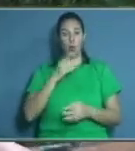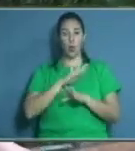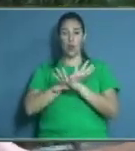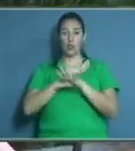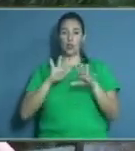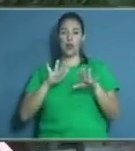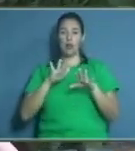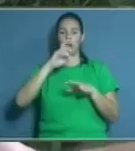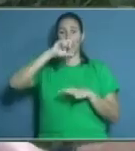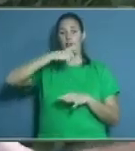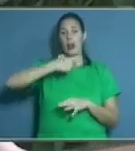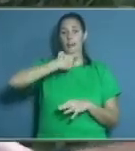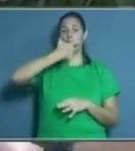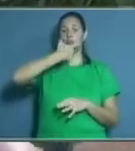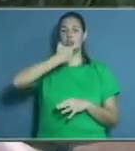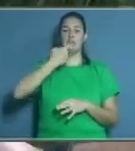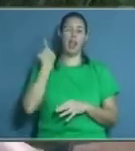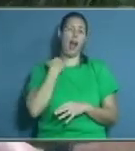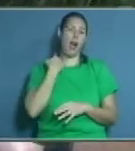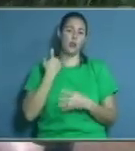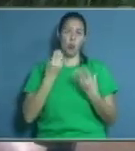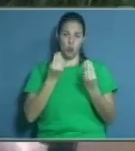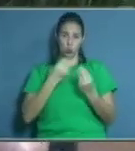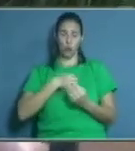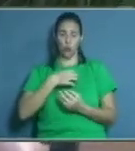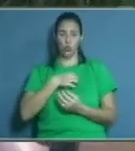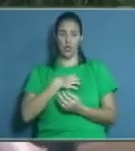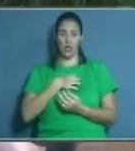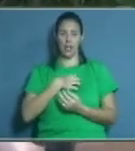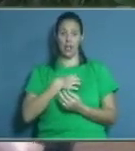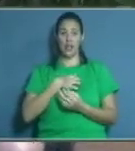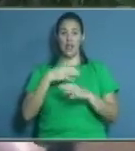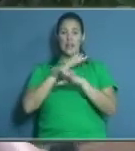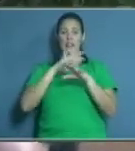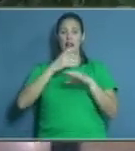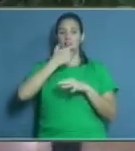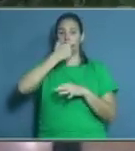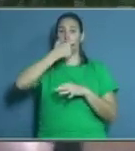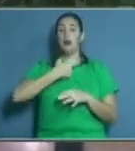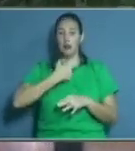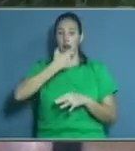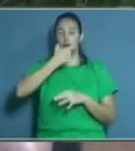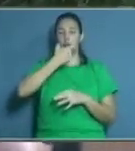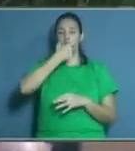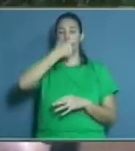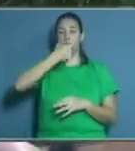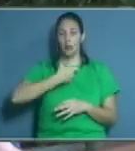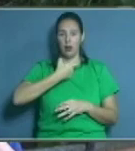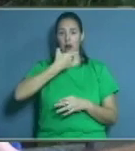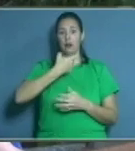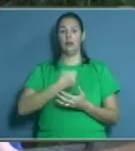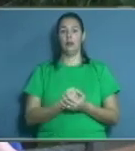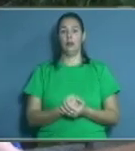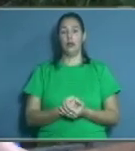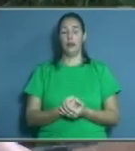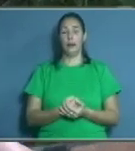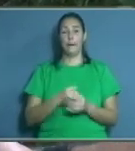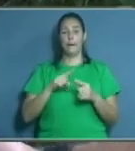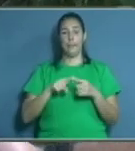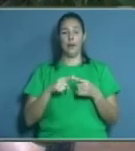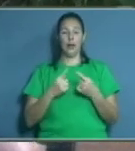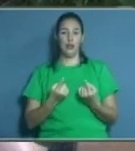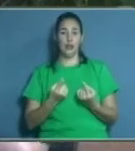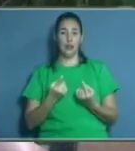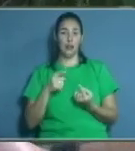iendo un poco vieja, que pasa el tiempo, ya se te cae de la mandíbula y entonces